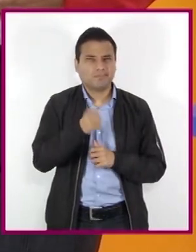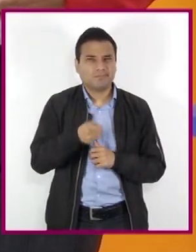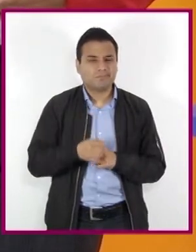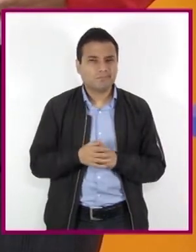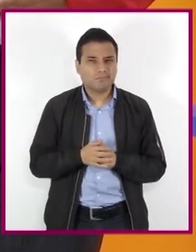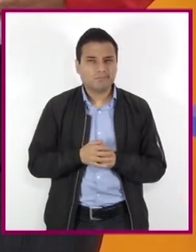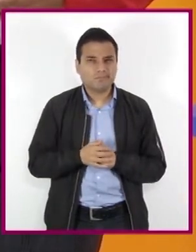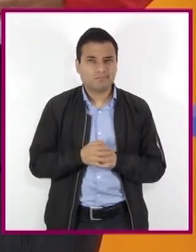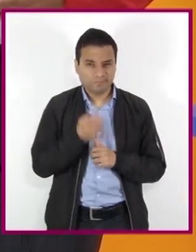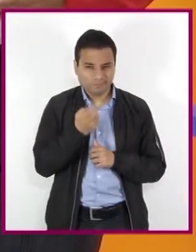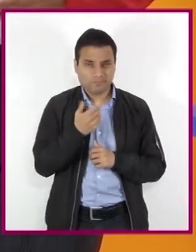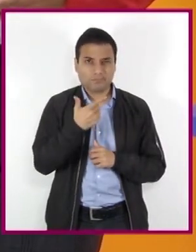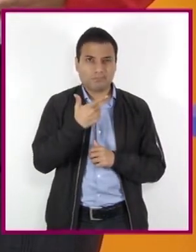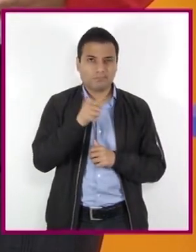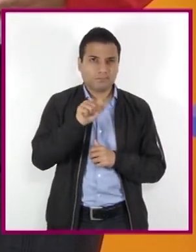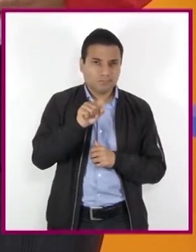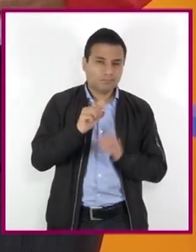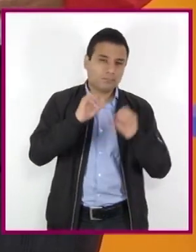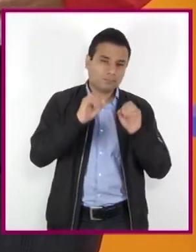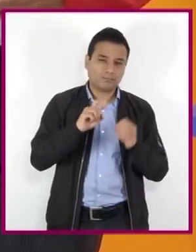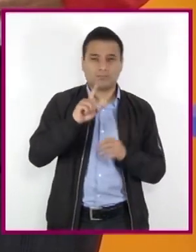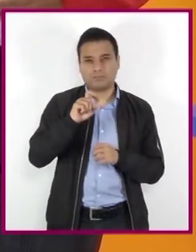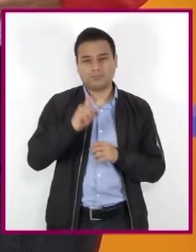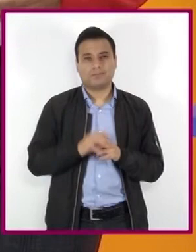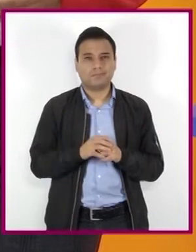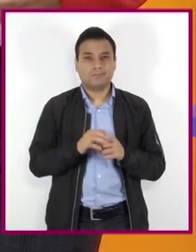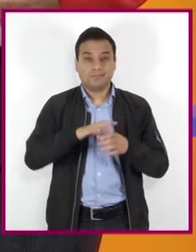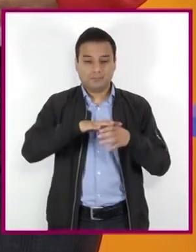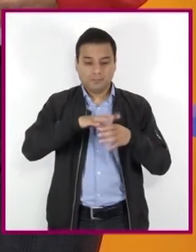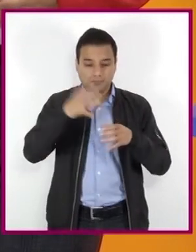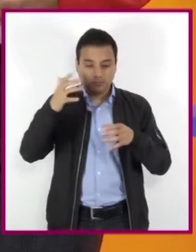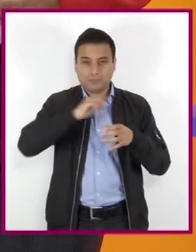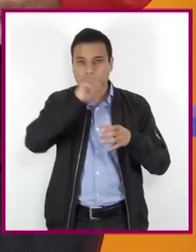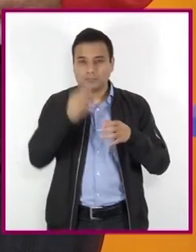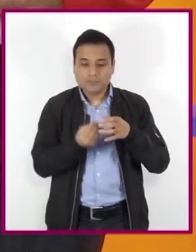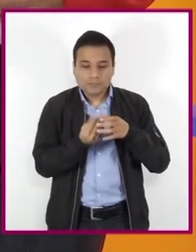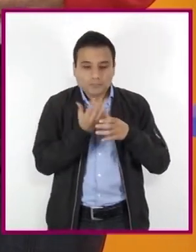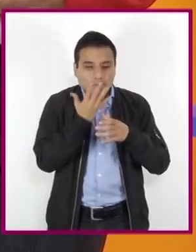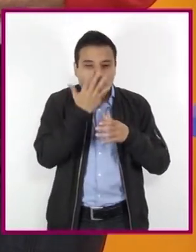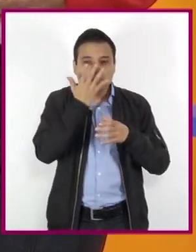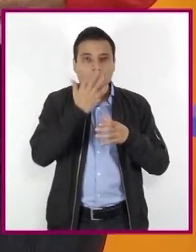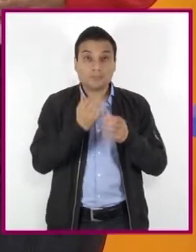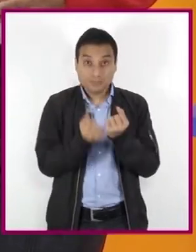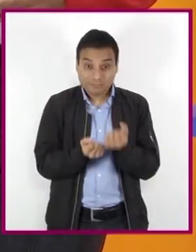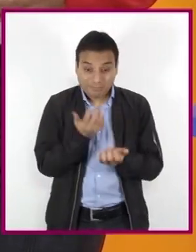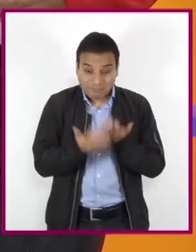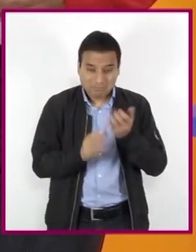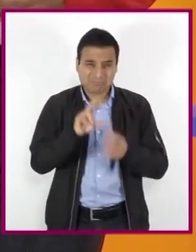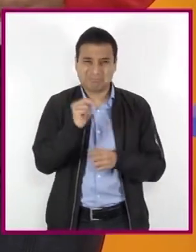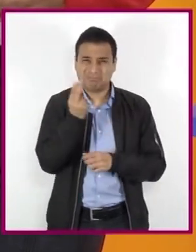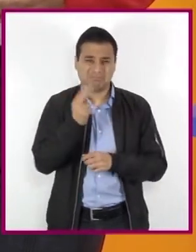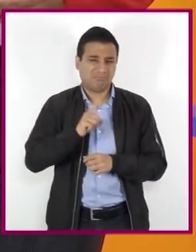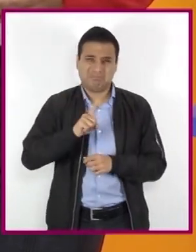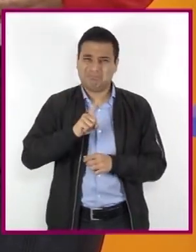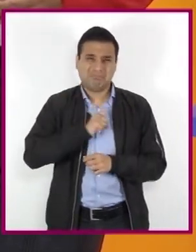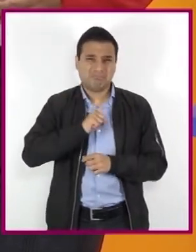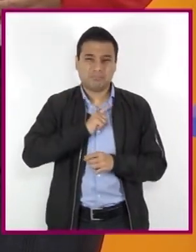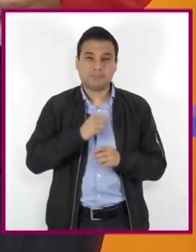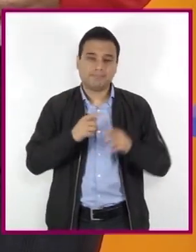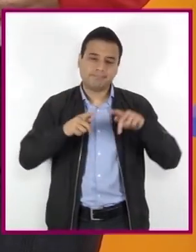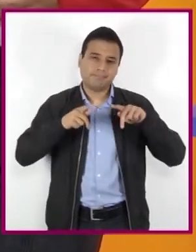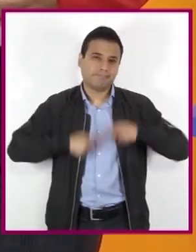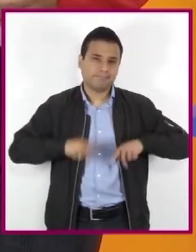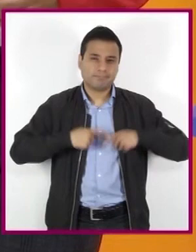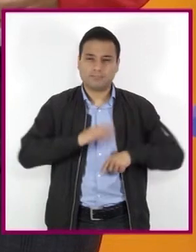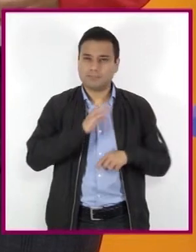Son gases o líquidos que se evaporan a temperatura ambiente sin necesidad de calentarlos. Se inhalan intencionalmente y